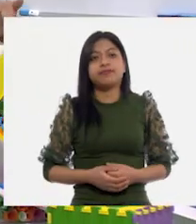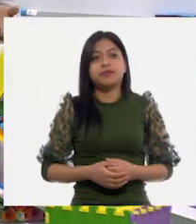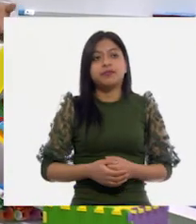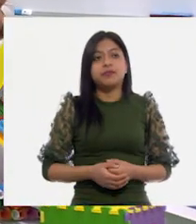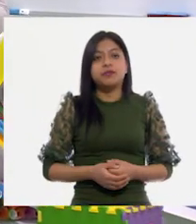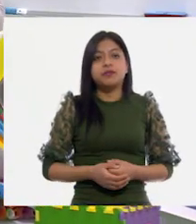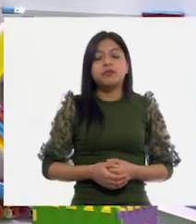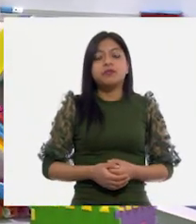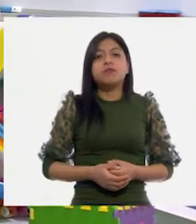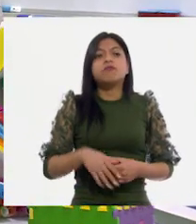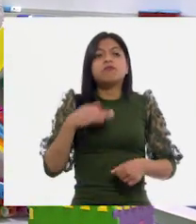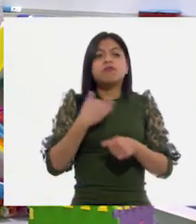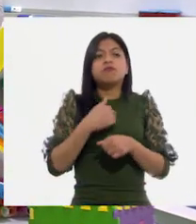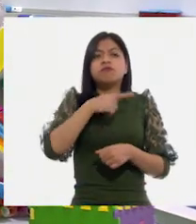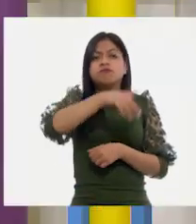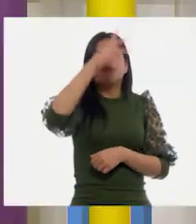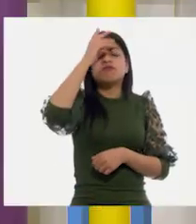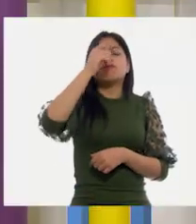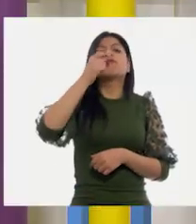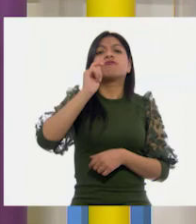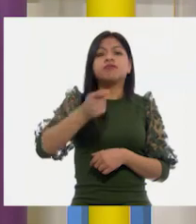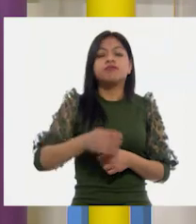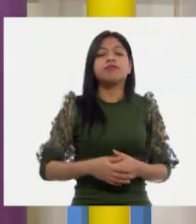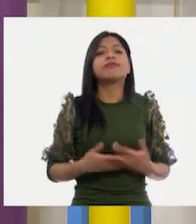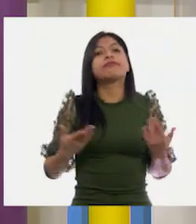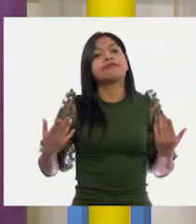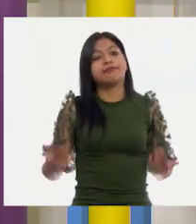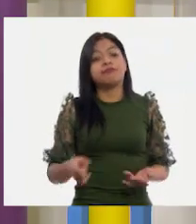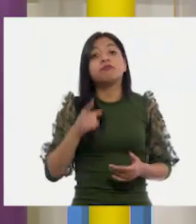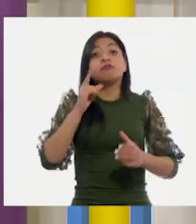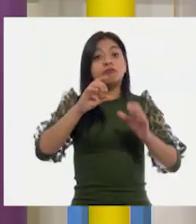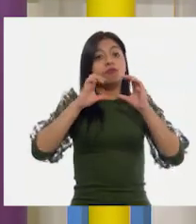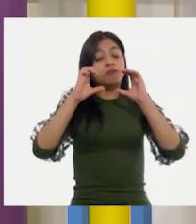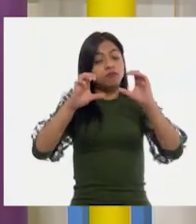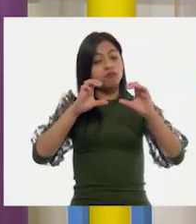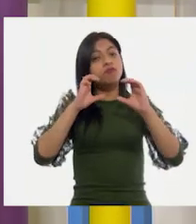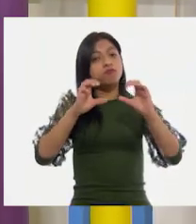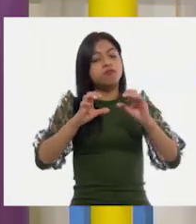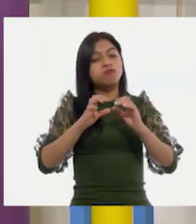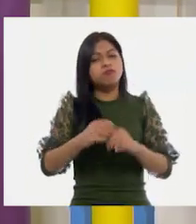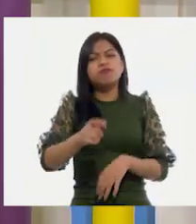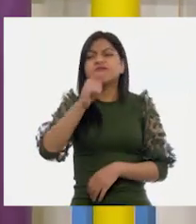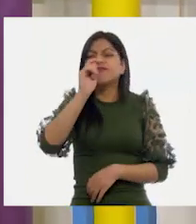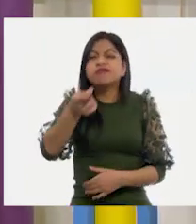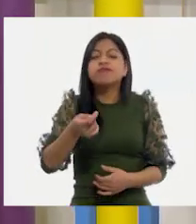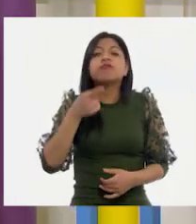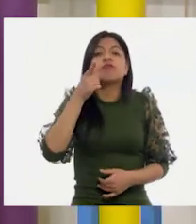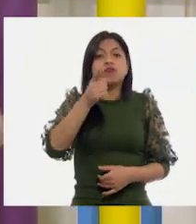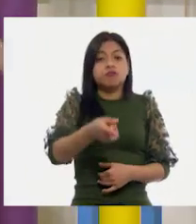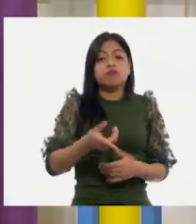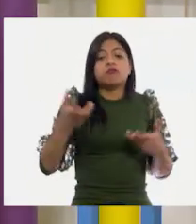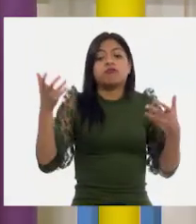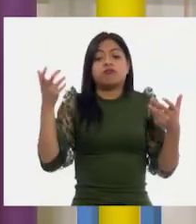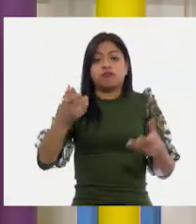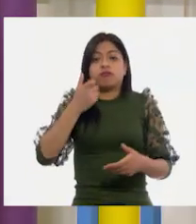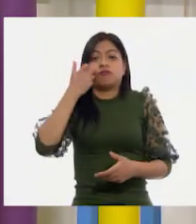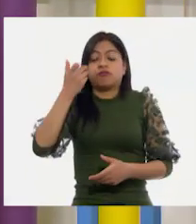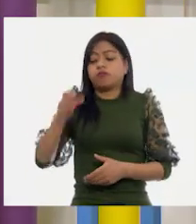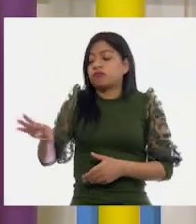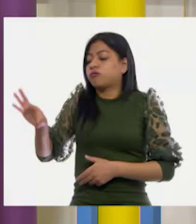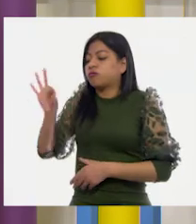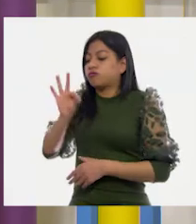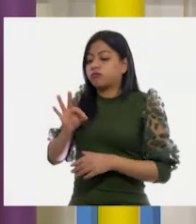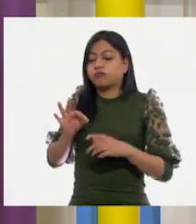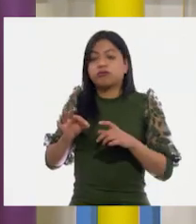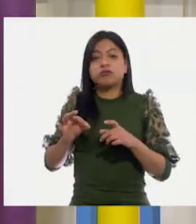qué conclusión llegamos, Ale? A que tenemos que ser muy cuidadosas y cuidadosos cuando utilicemos una unidad de medida